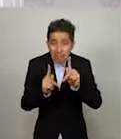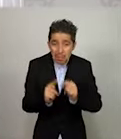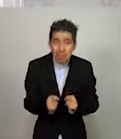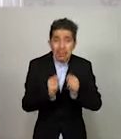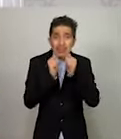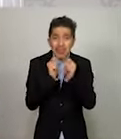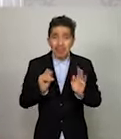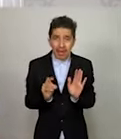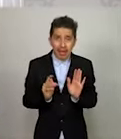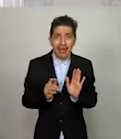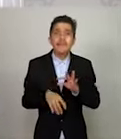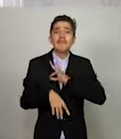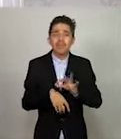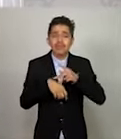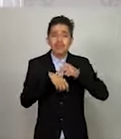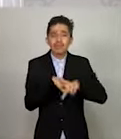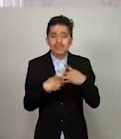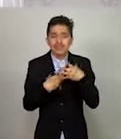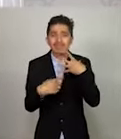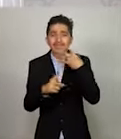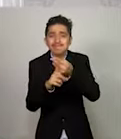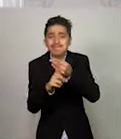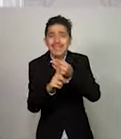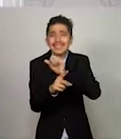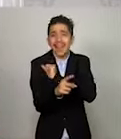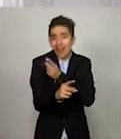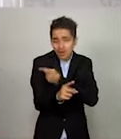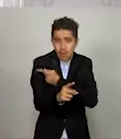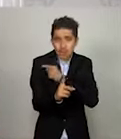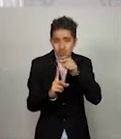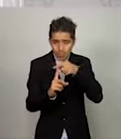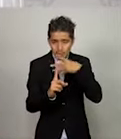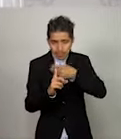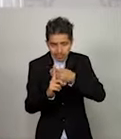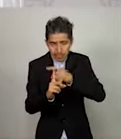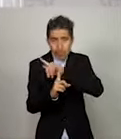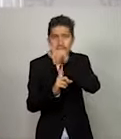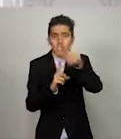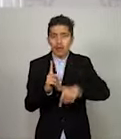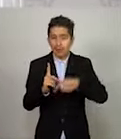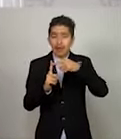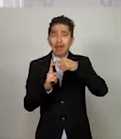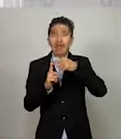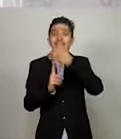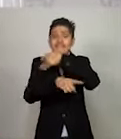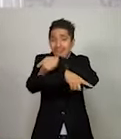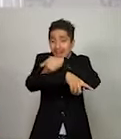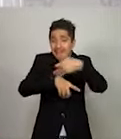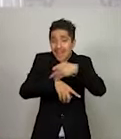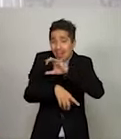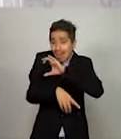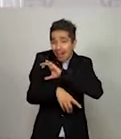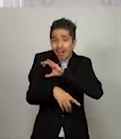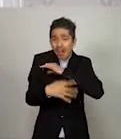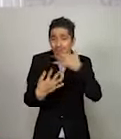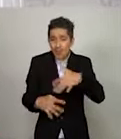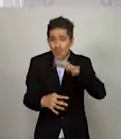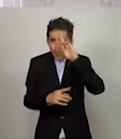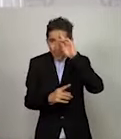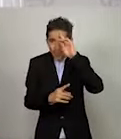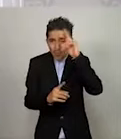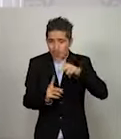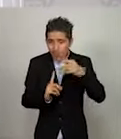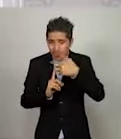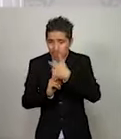cuidan, ponen en riesgo su salud, luego ponen en riesgo la salud de sus familiares, de sus seres